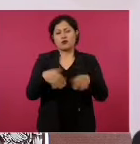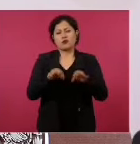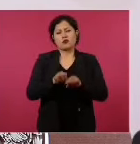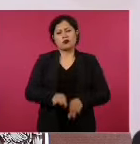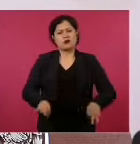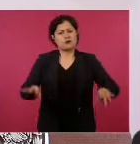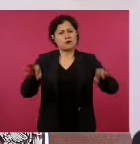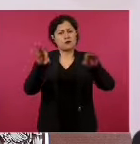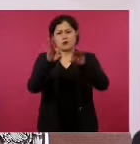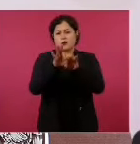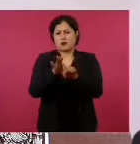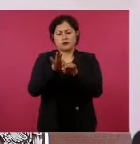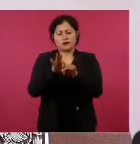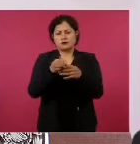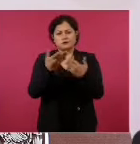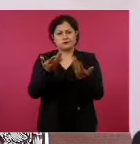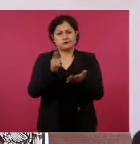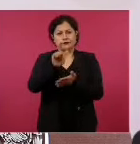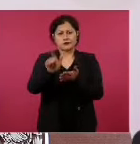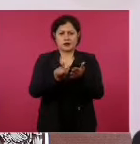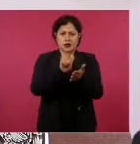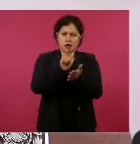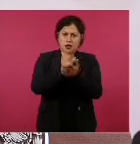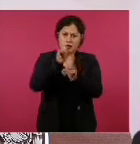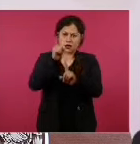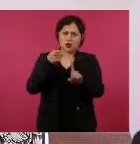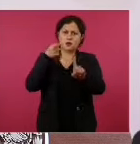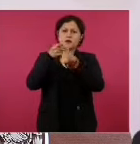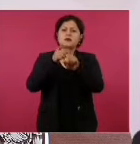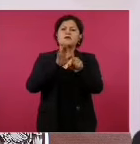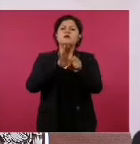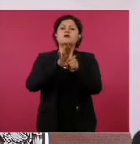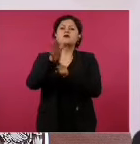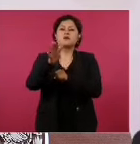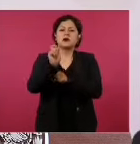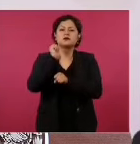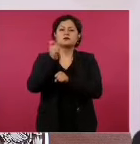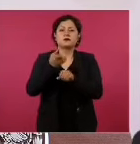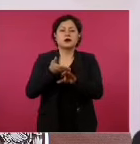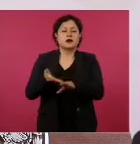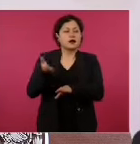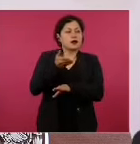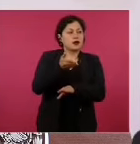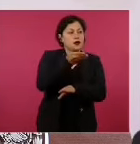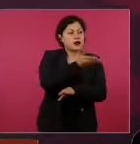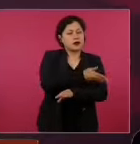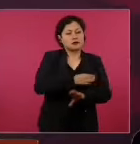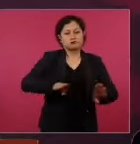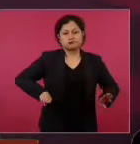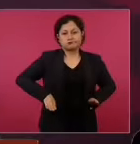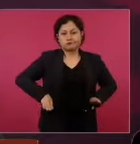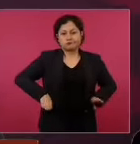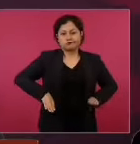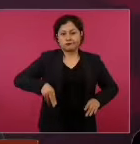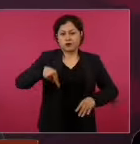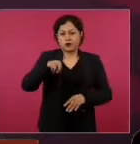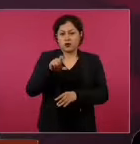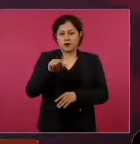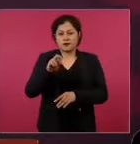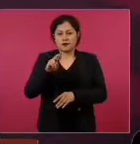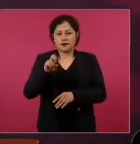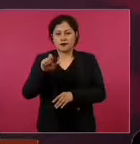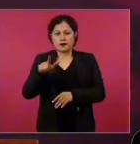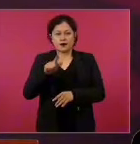eliminar estos efectos negativos que tuvieron las reformas neoliberales que nos